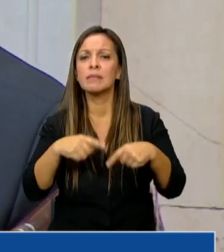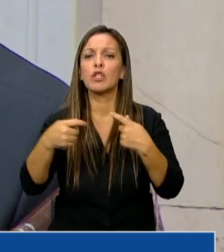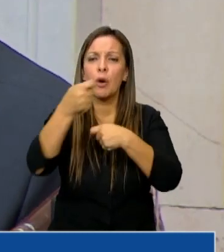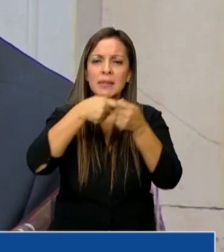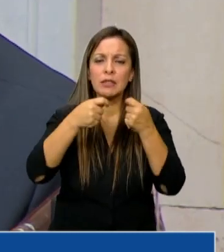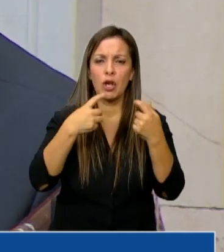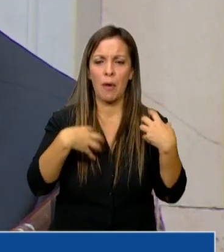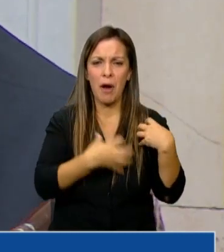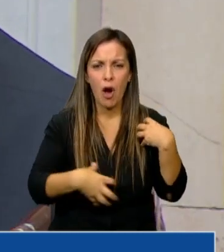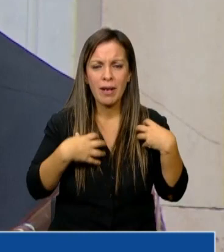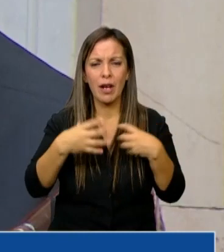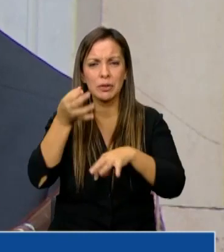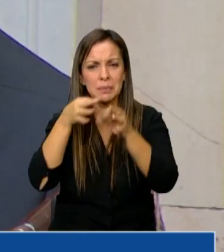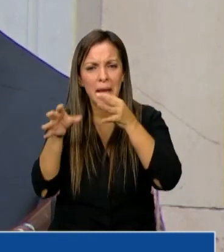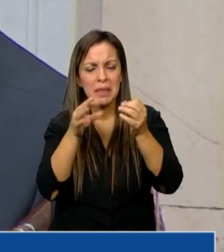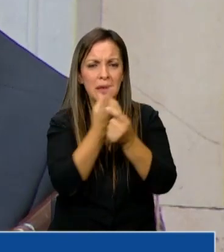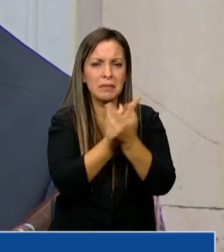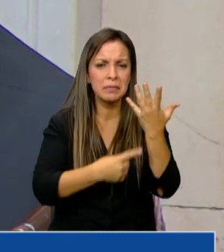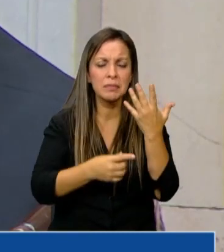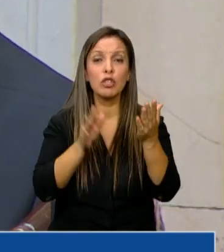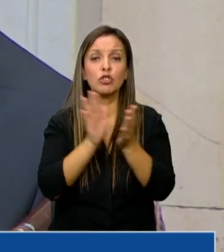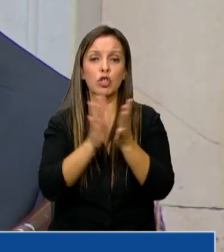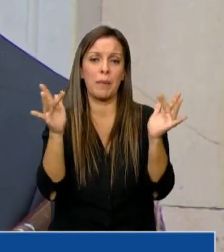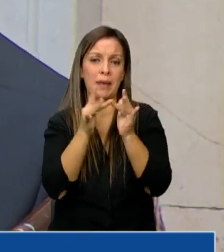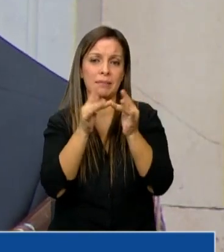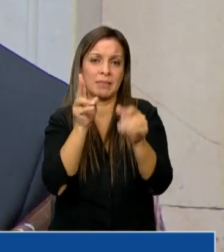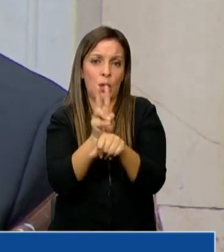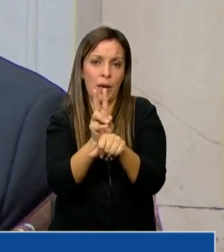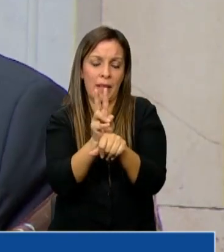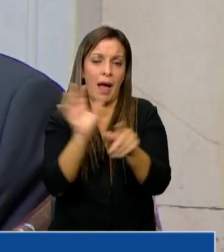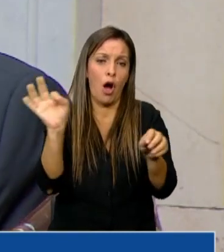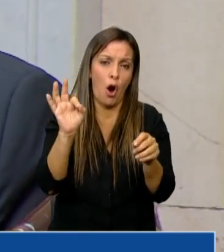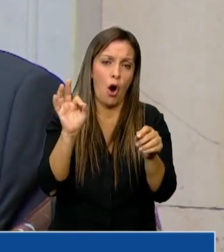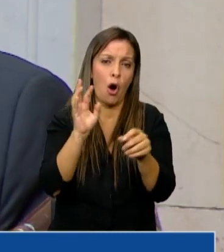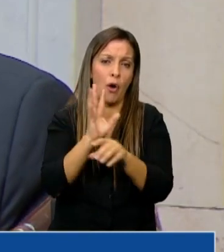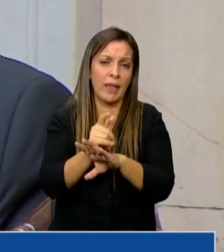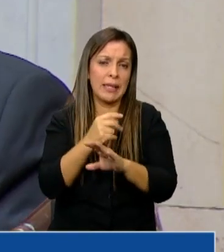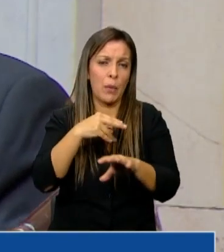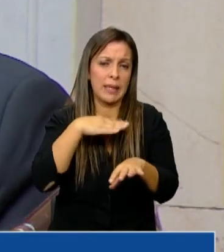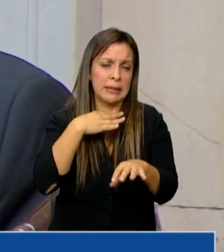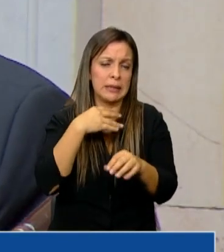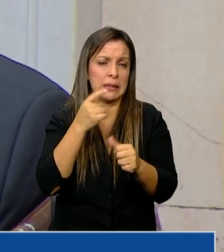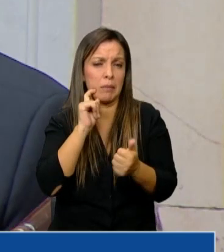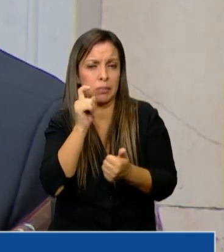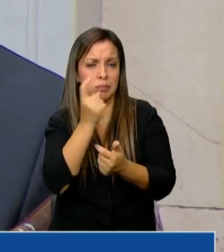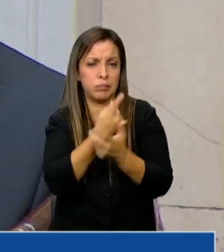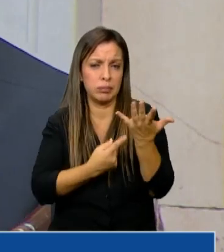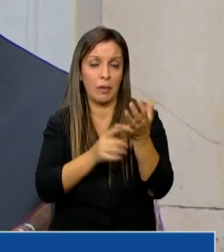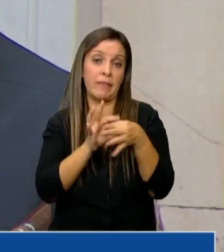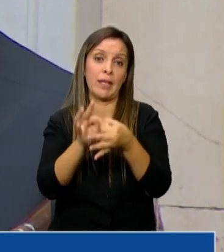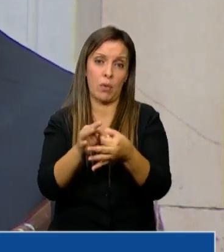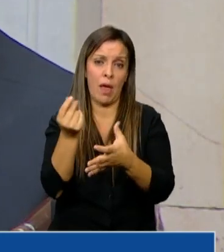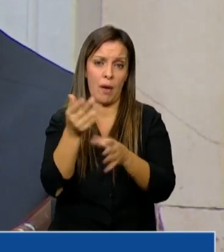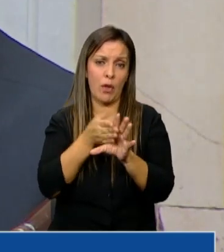de órganos. Poco que se habla de la ciberseguridad o de la ciberdelincuencia, tema realmente importante relacionado al lavado de activos.